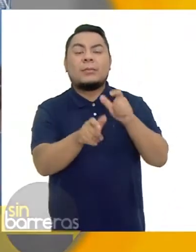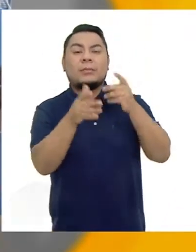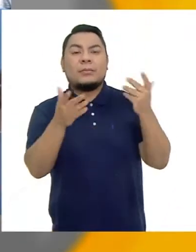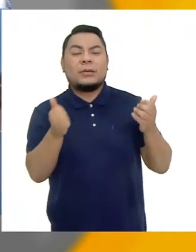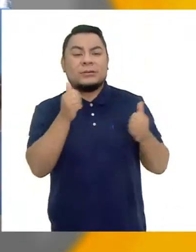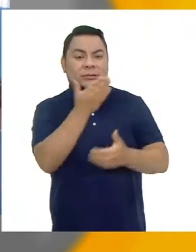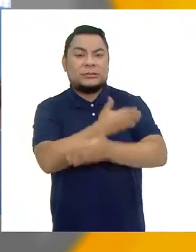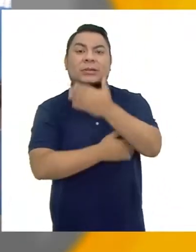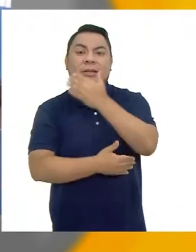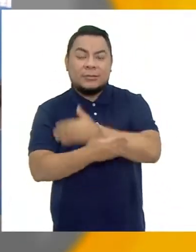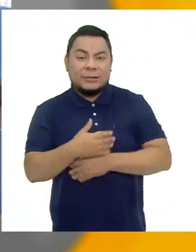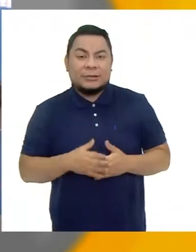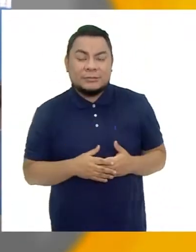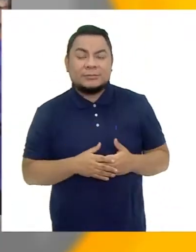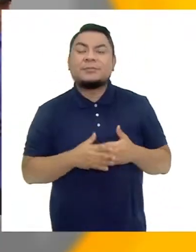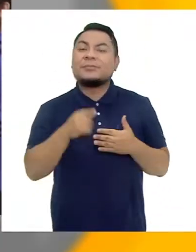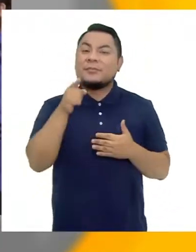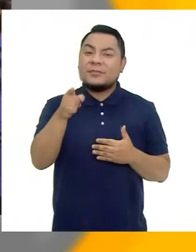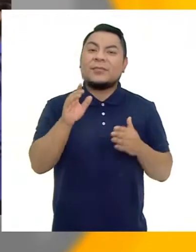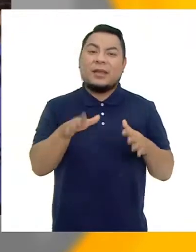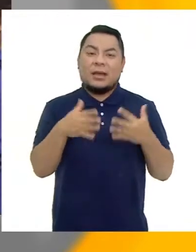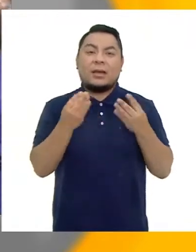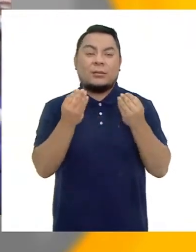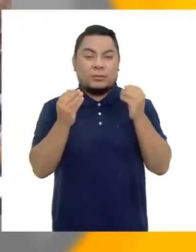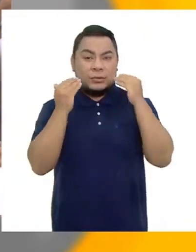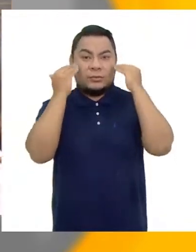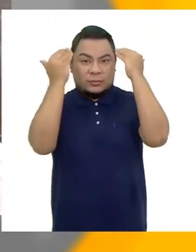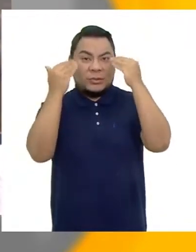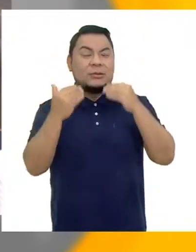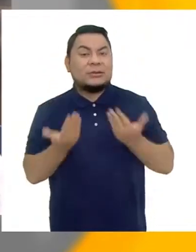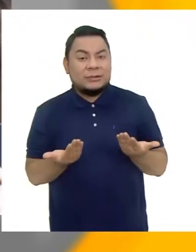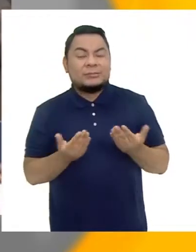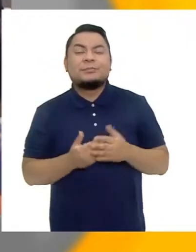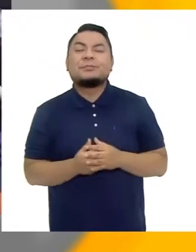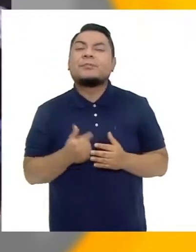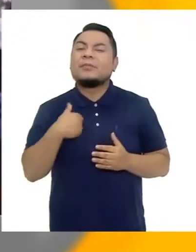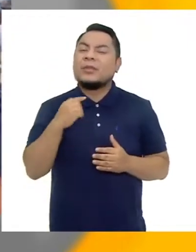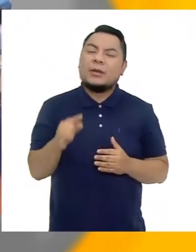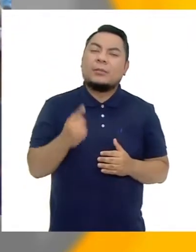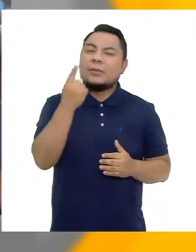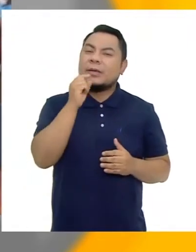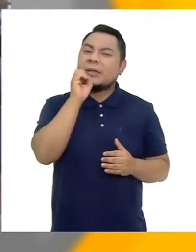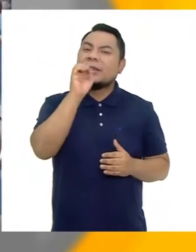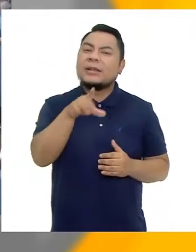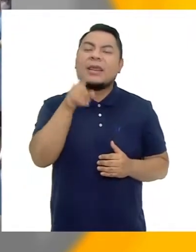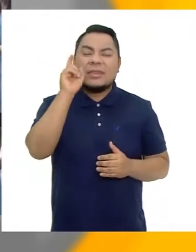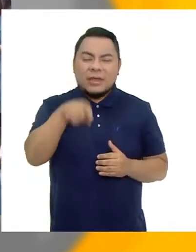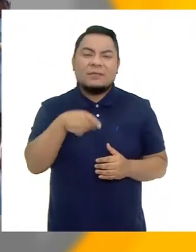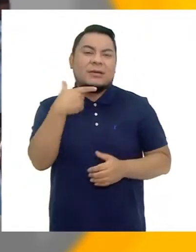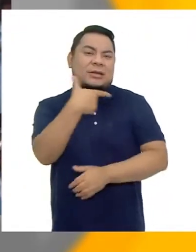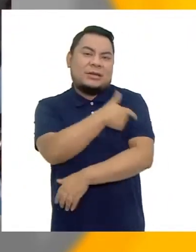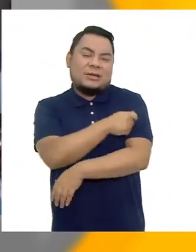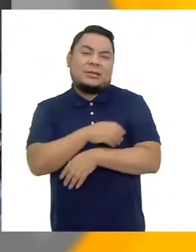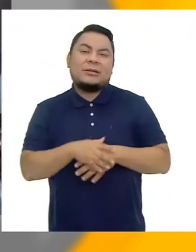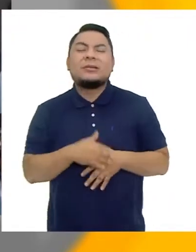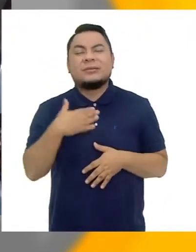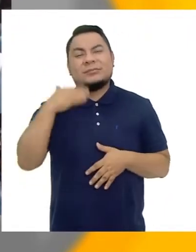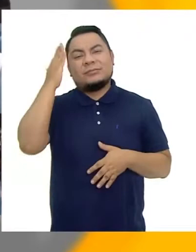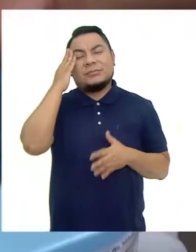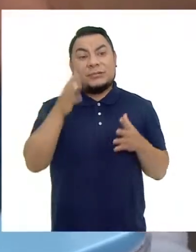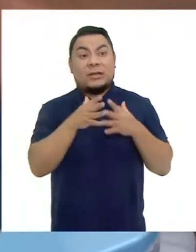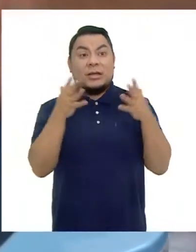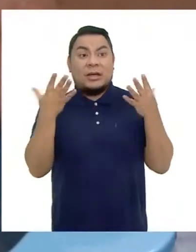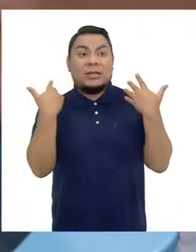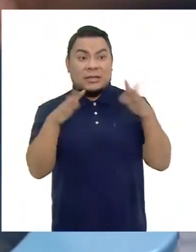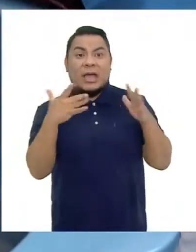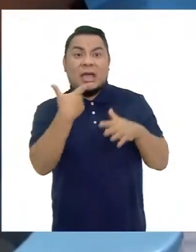personas con discapacidad Entre las cuales hay muchas personas mayores Lo primero que tenemos que decir es que deben vacunarse Sé que la gran